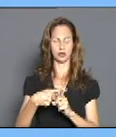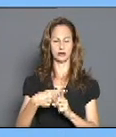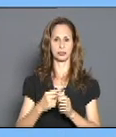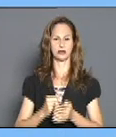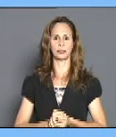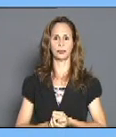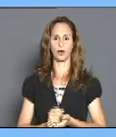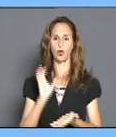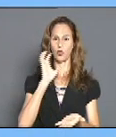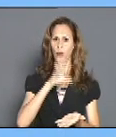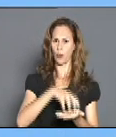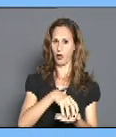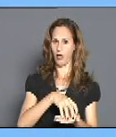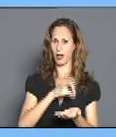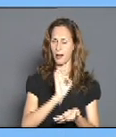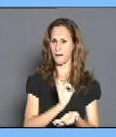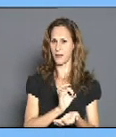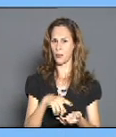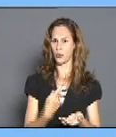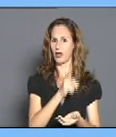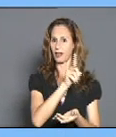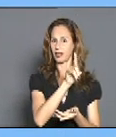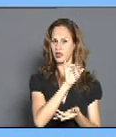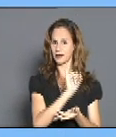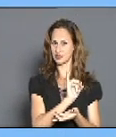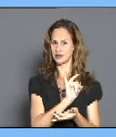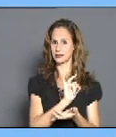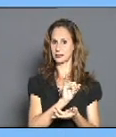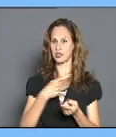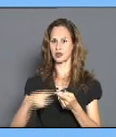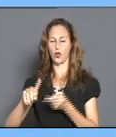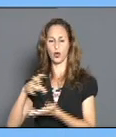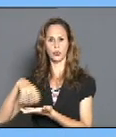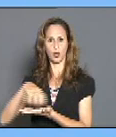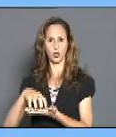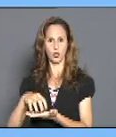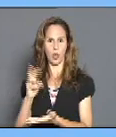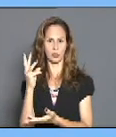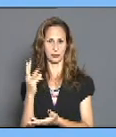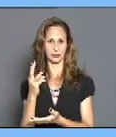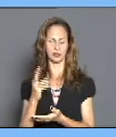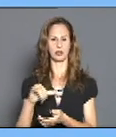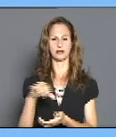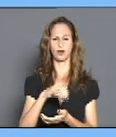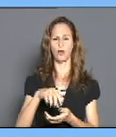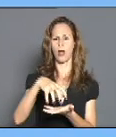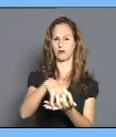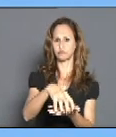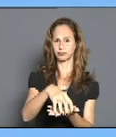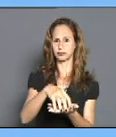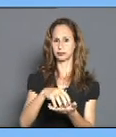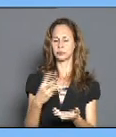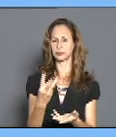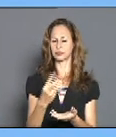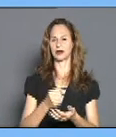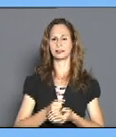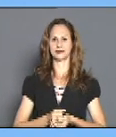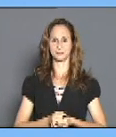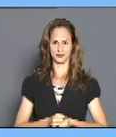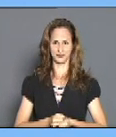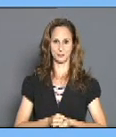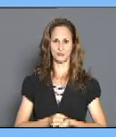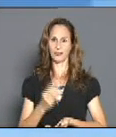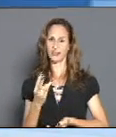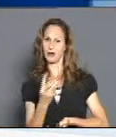salud Agustín Montes de Oca con 17 diagnosticados. Área de salud César Forné, 3, al igual que el área de salud Darío Calzadilla. Y el área de salud José Manuel